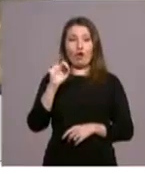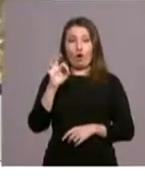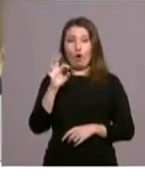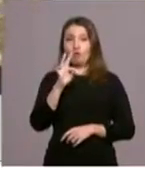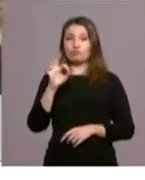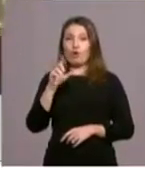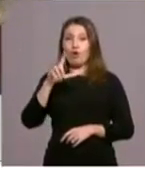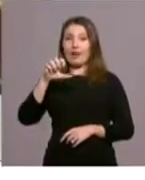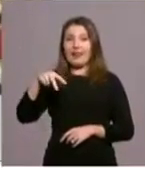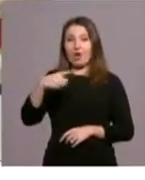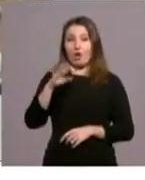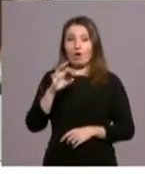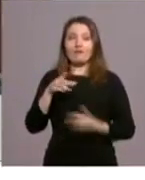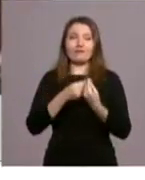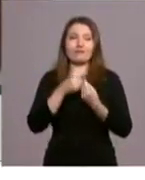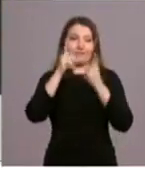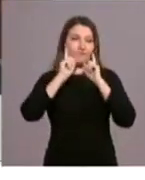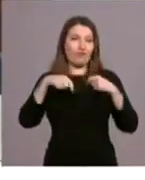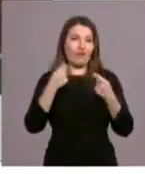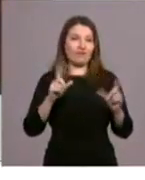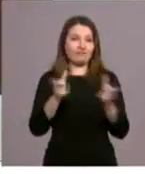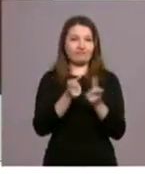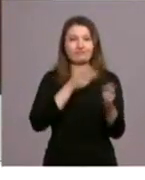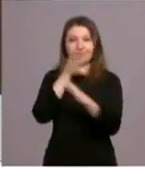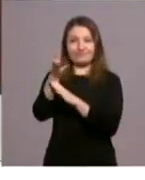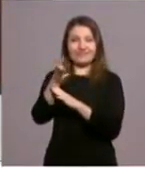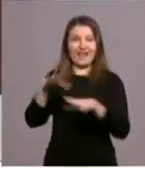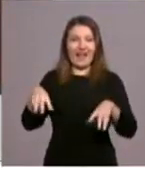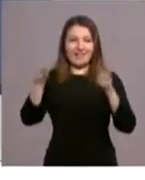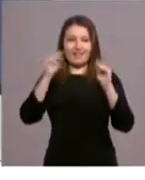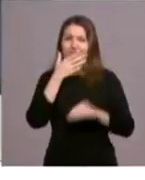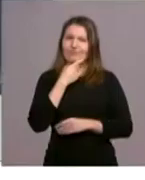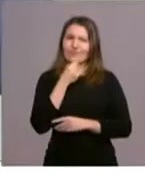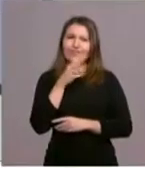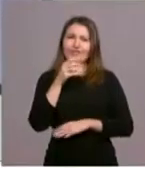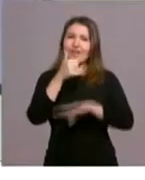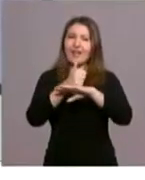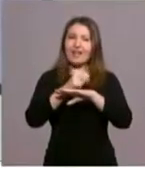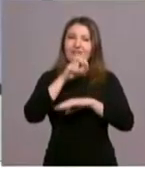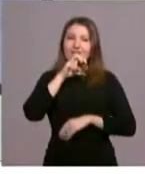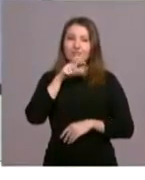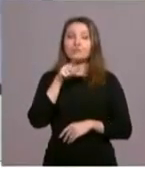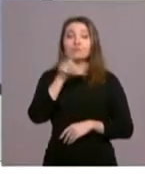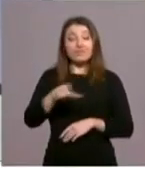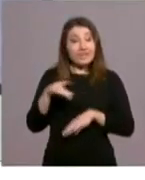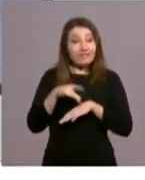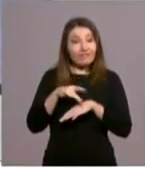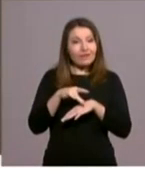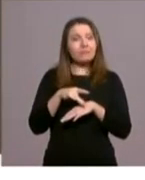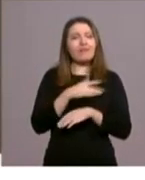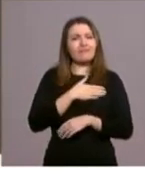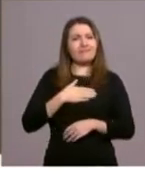a la catedral, una peregrinación a la catedral. Y fue muy hermoso, presidido por el arzobispo. Luego, las enfermas quisieron de esta forma